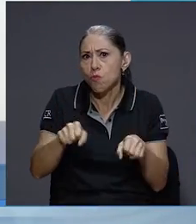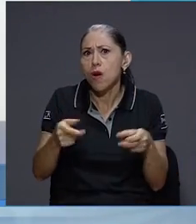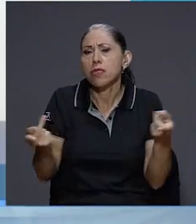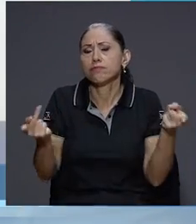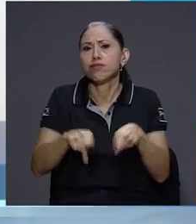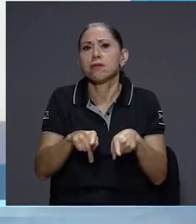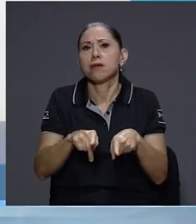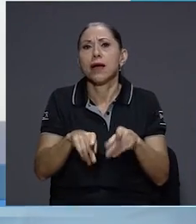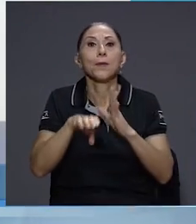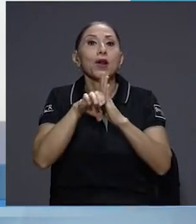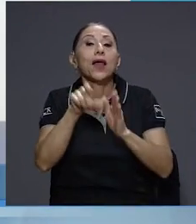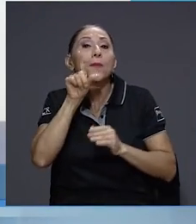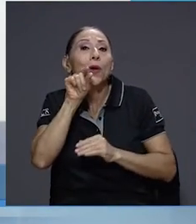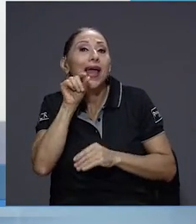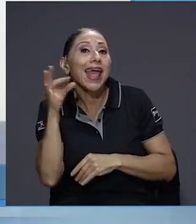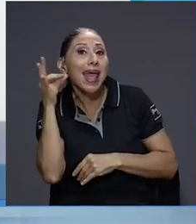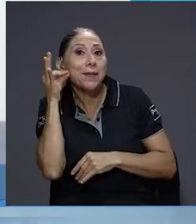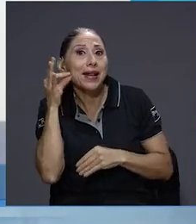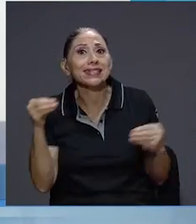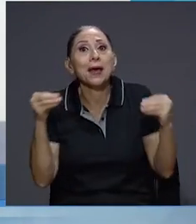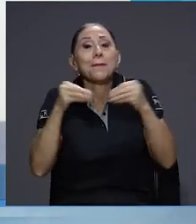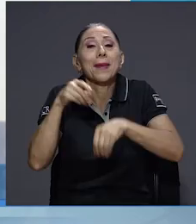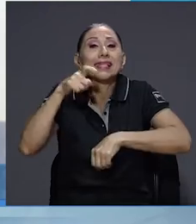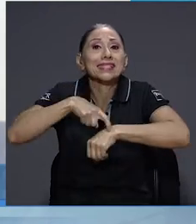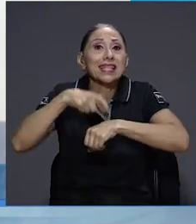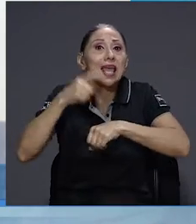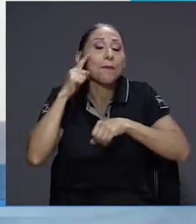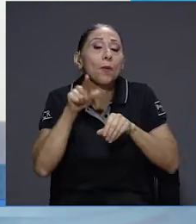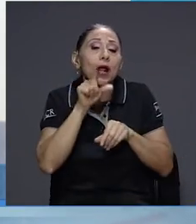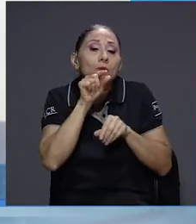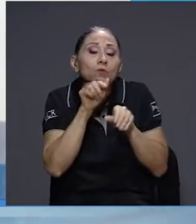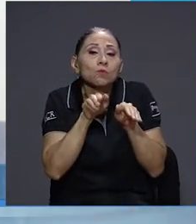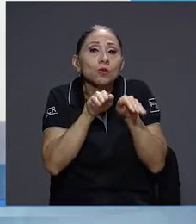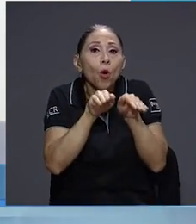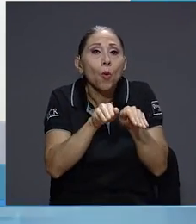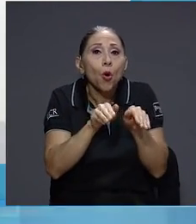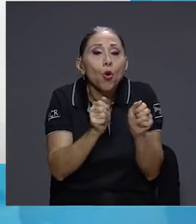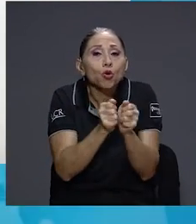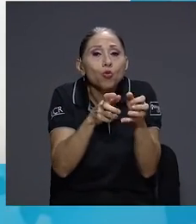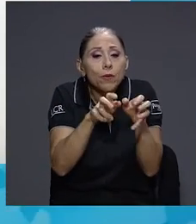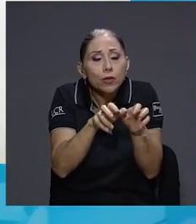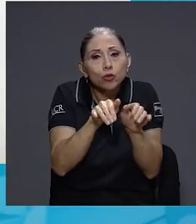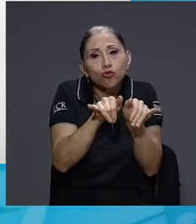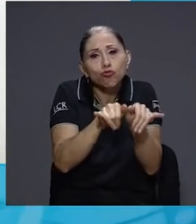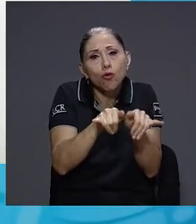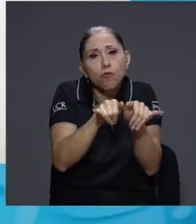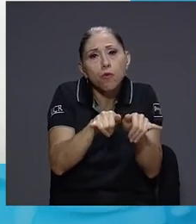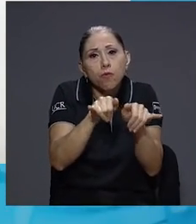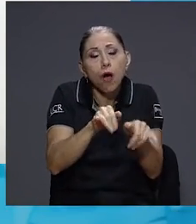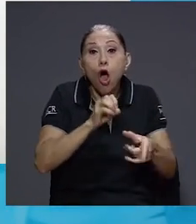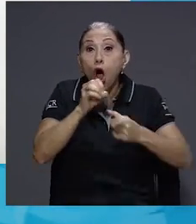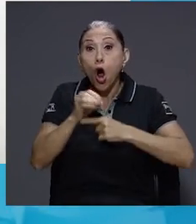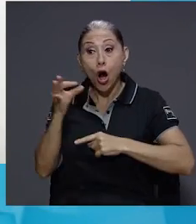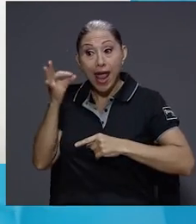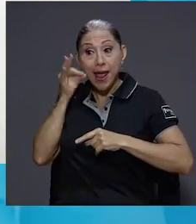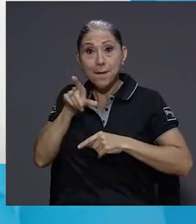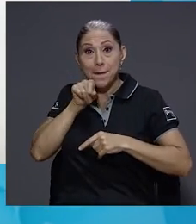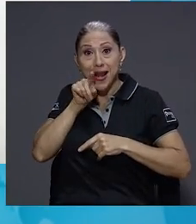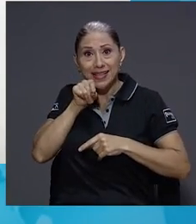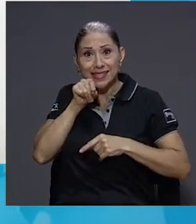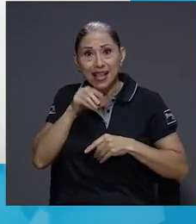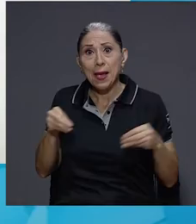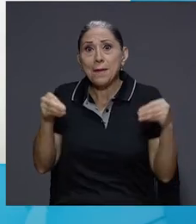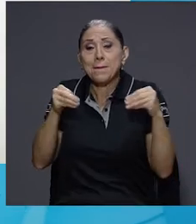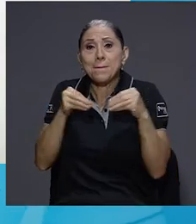ejemplo de esto es que las hembras tengan que invertir más tiempo incubando o que las hembras tengan que aumentar la cantidad de